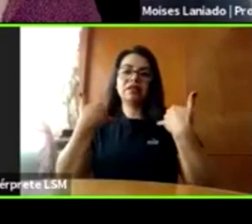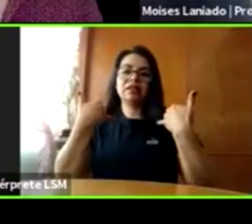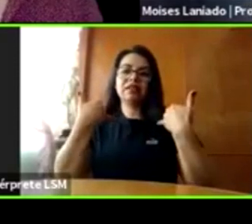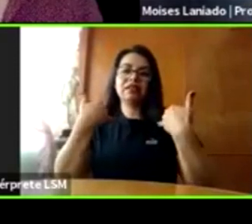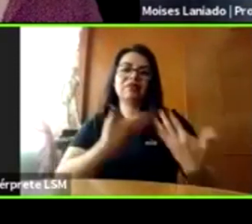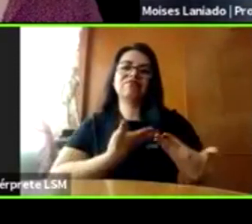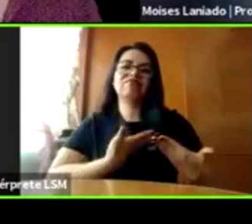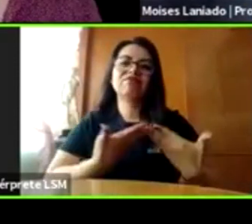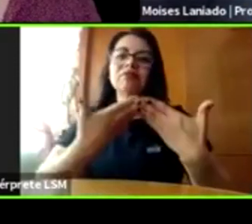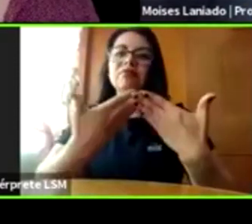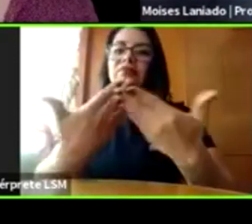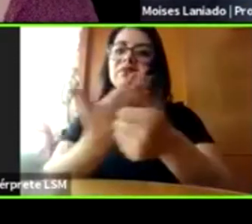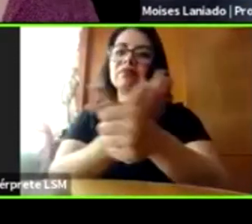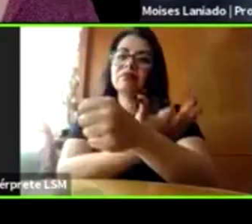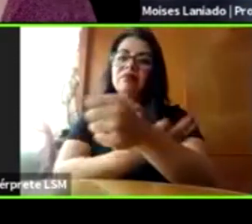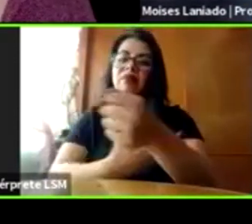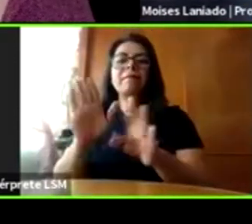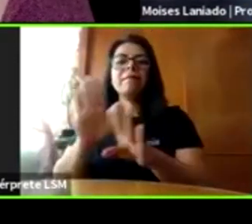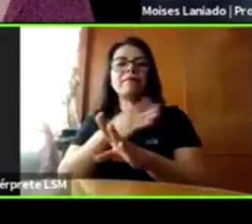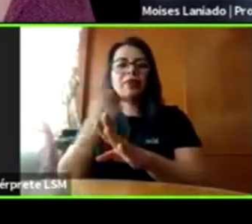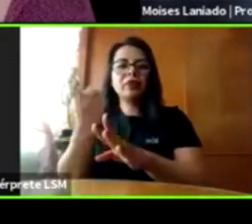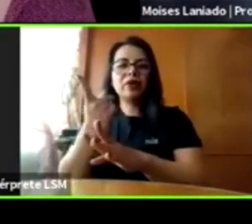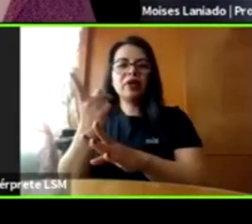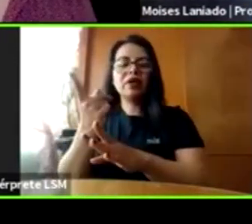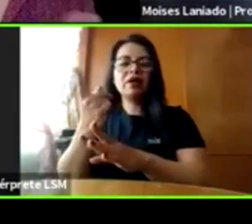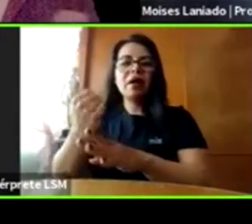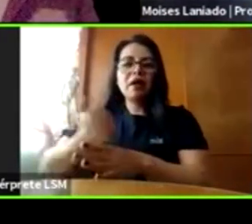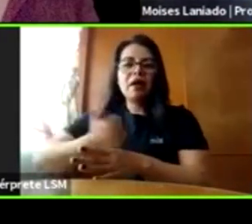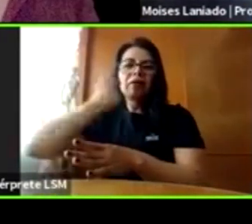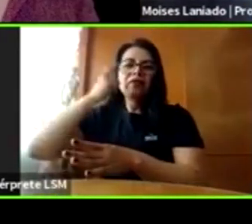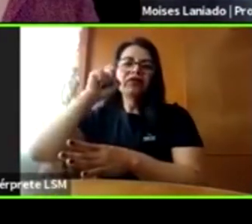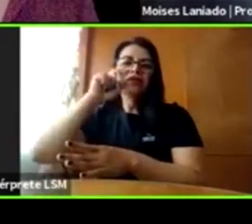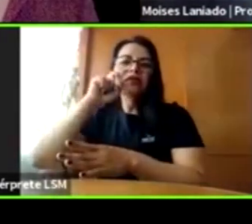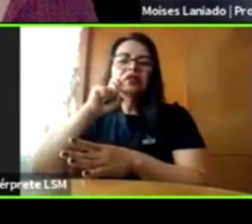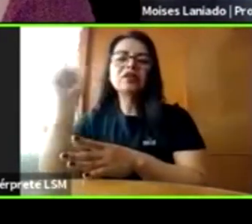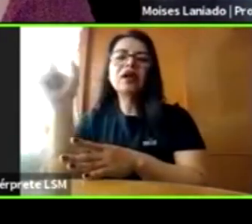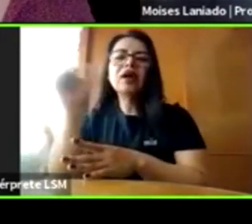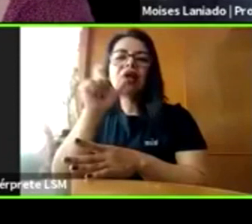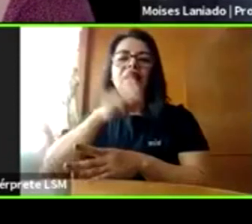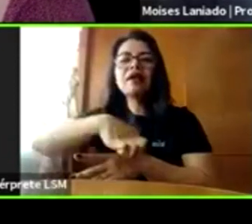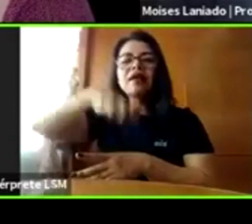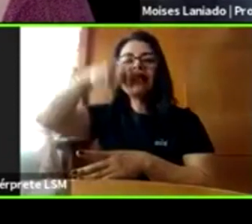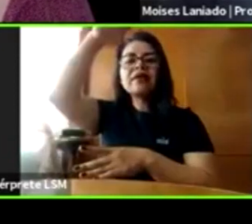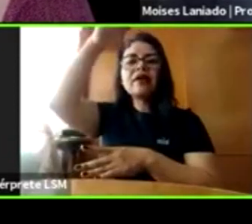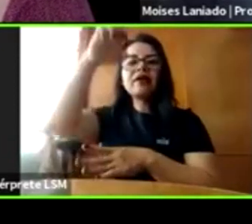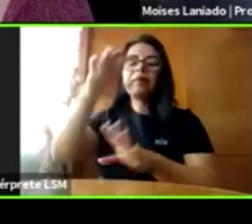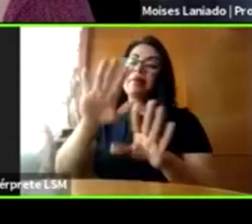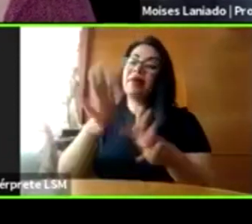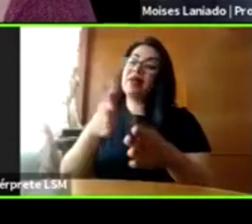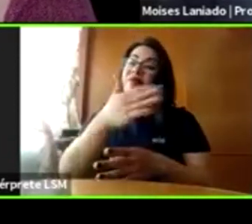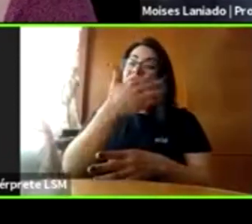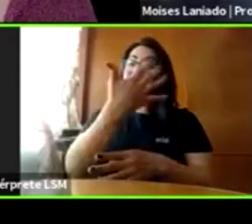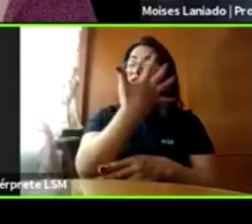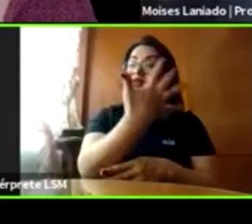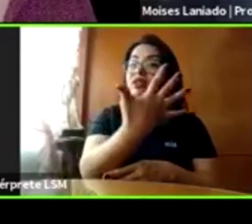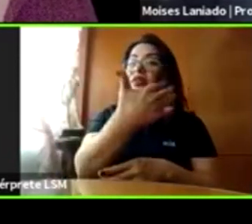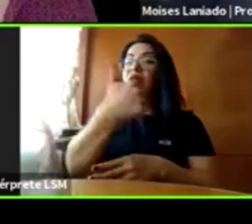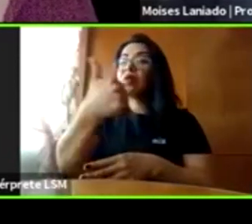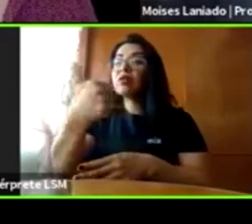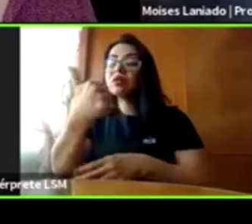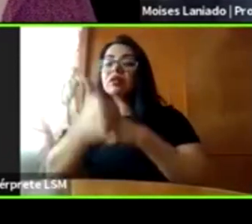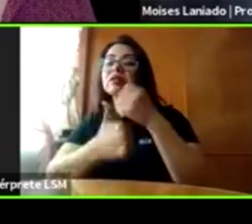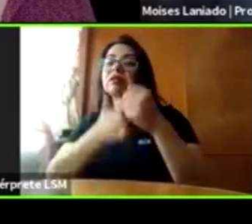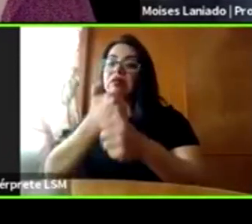promedio donde pasan más abusos es entre los 5 y los 6 años de edad. Entonces